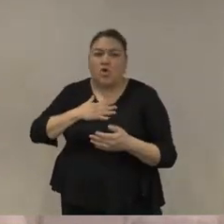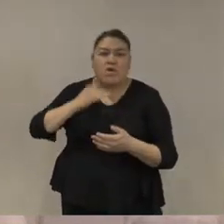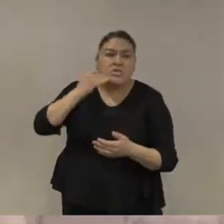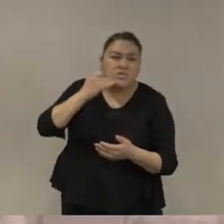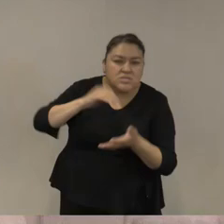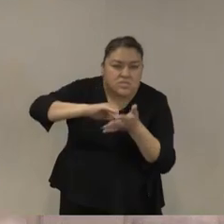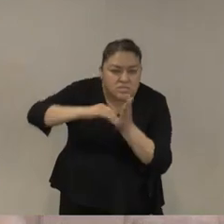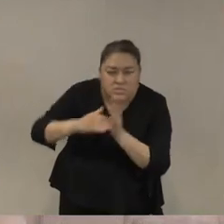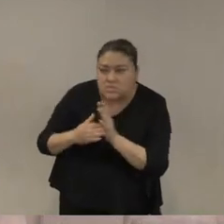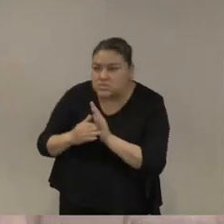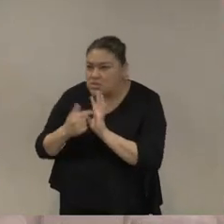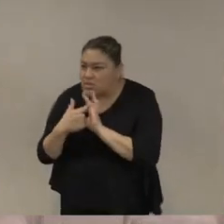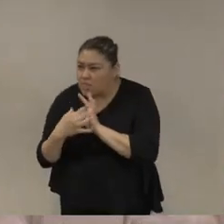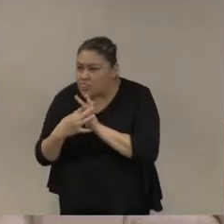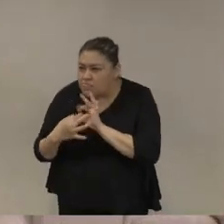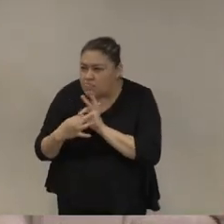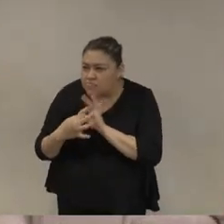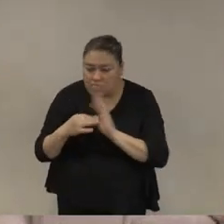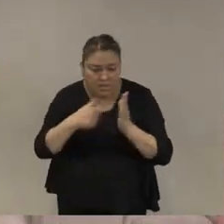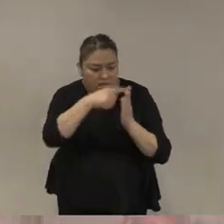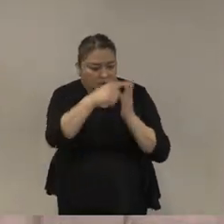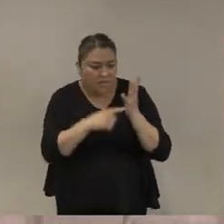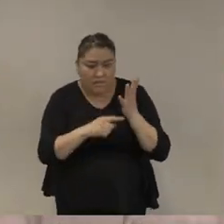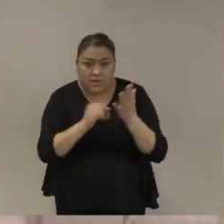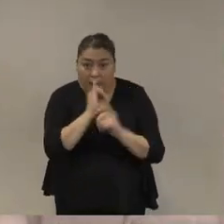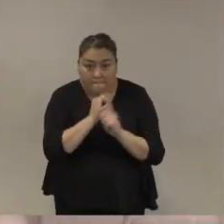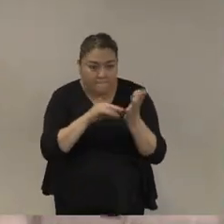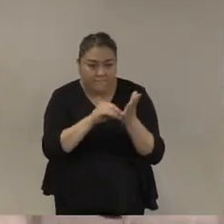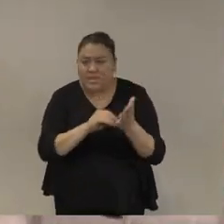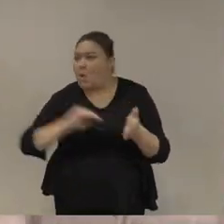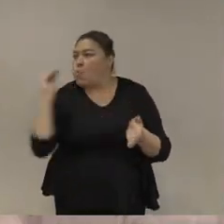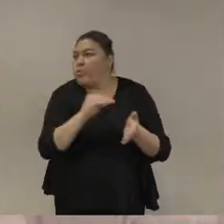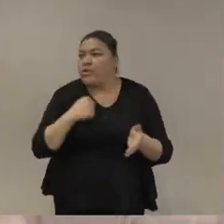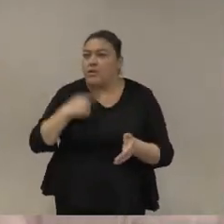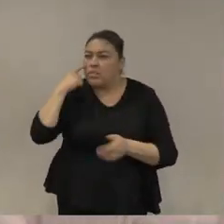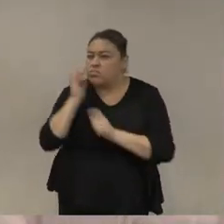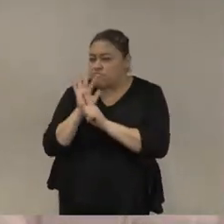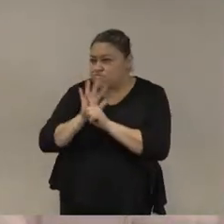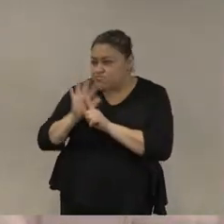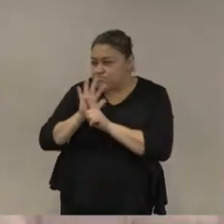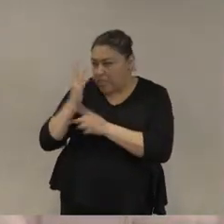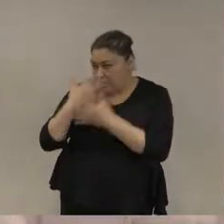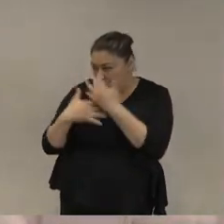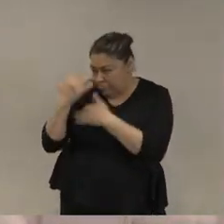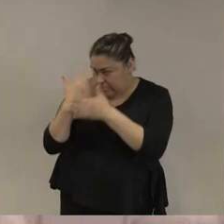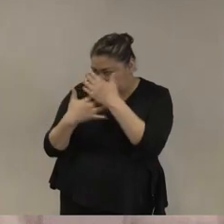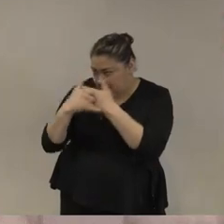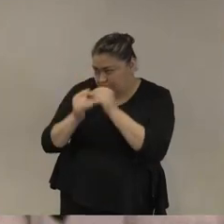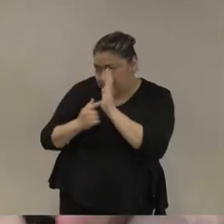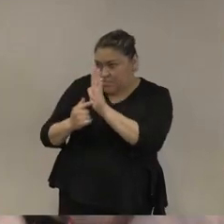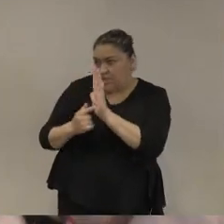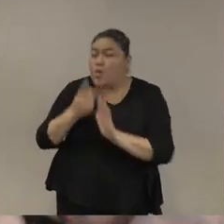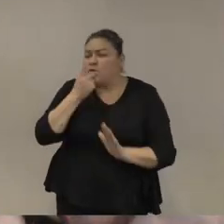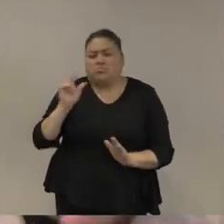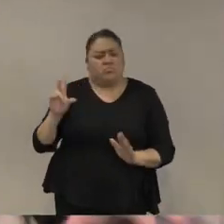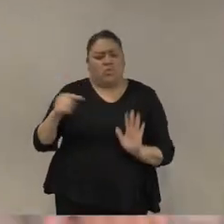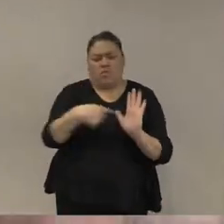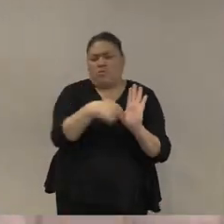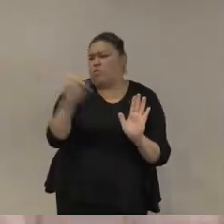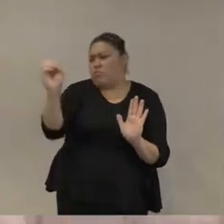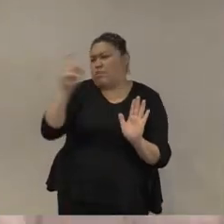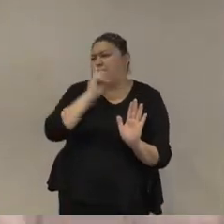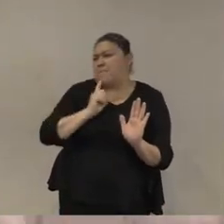tal manera que vaya por encima de la evidencia aunque la evidencia me diga otra cosa yo tengo forma de decir que así no van a ser las cosas